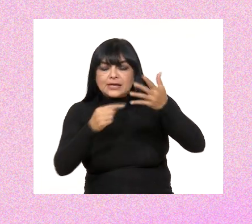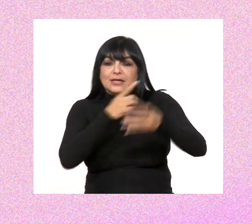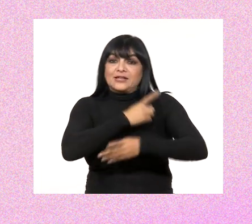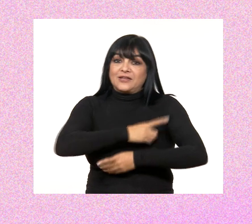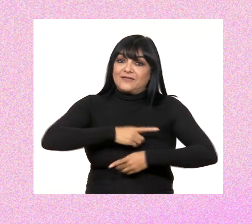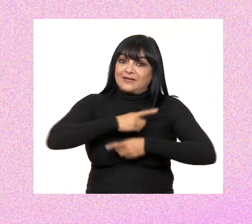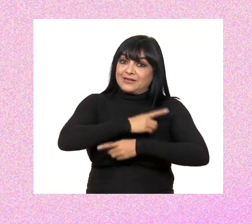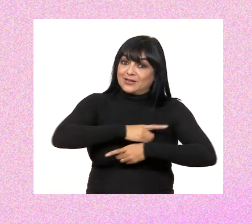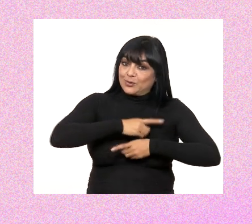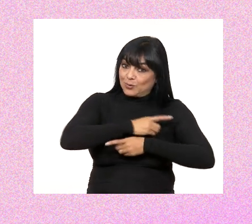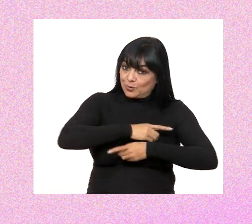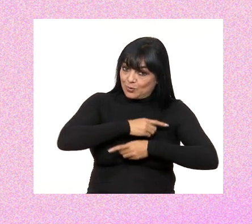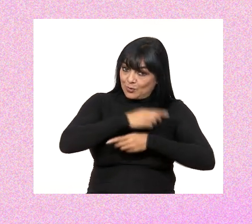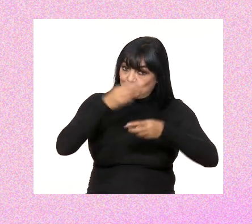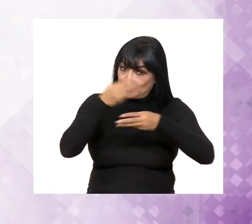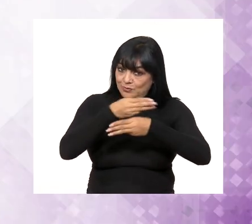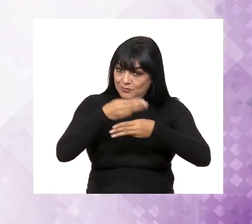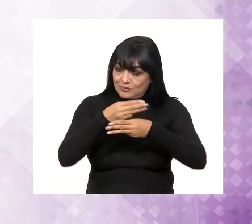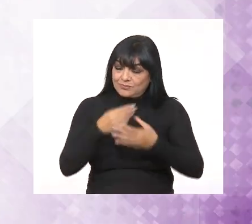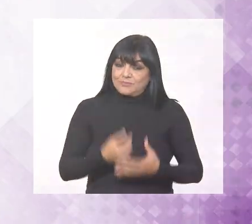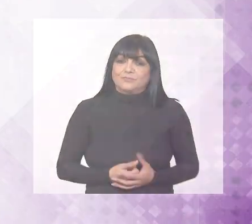a divertirnos con las matemáticas.